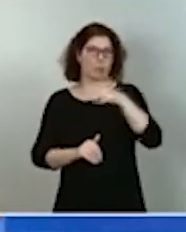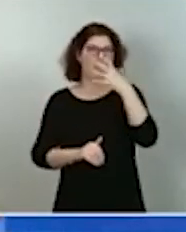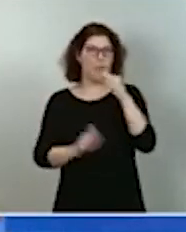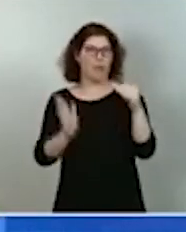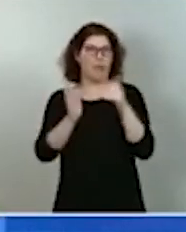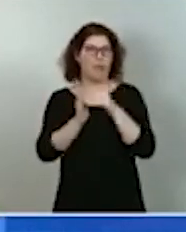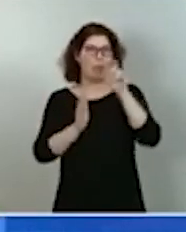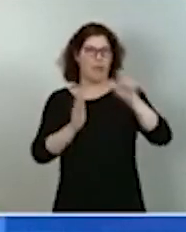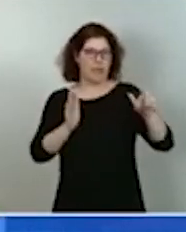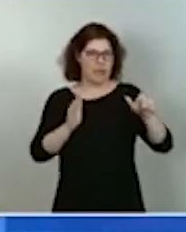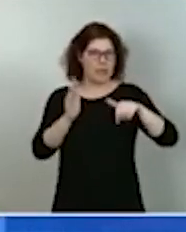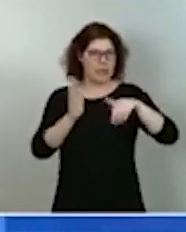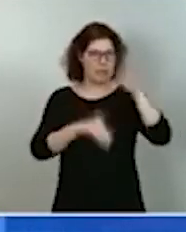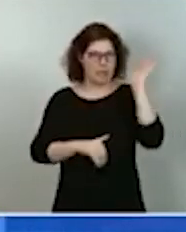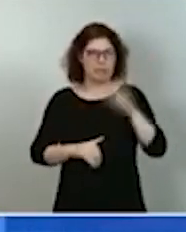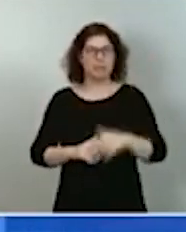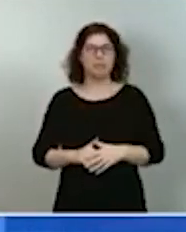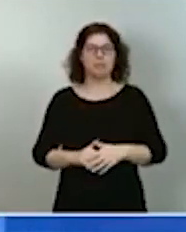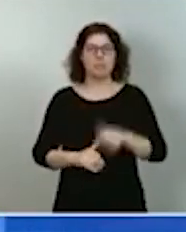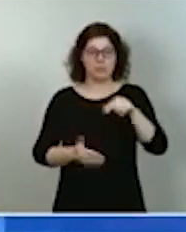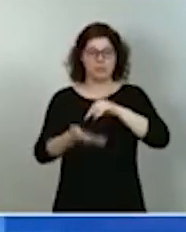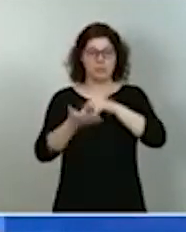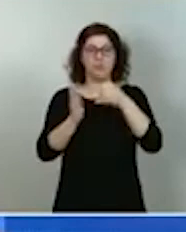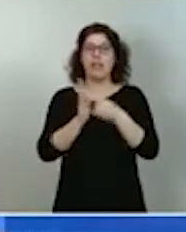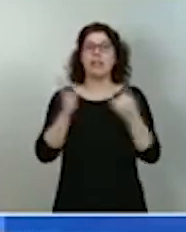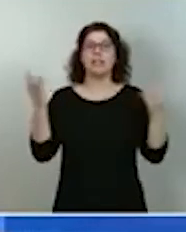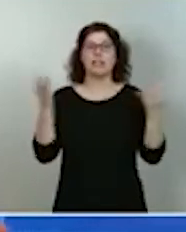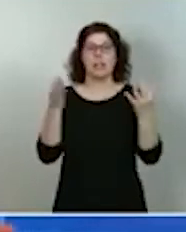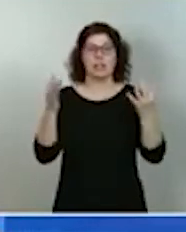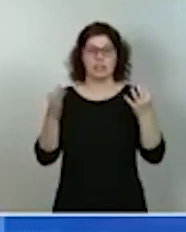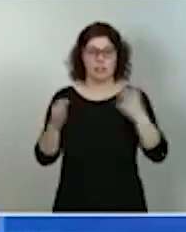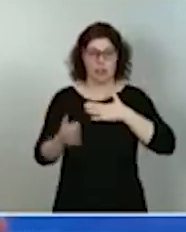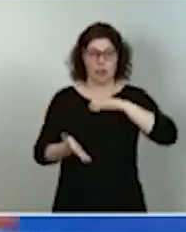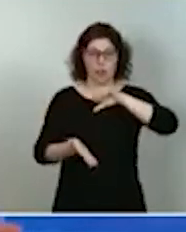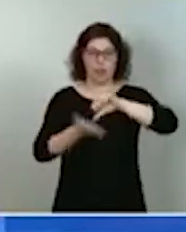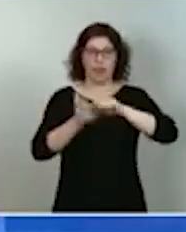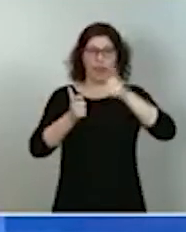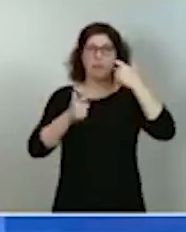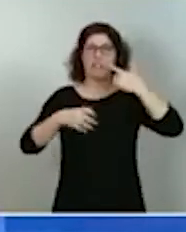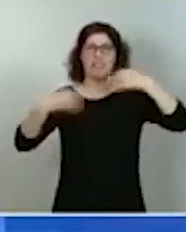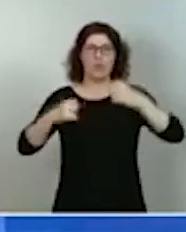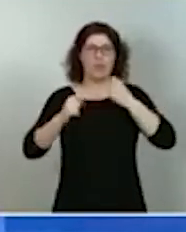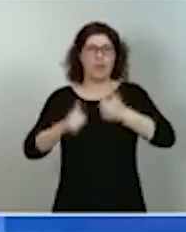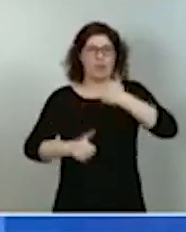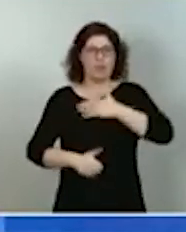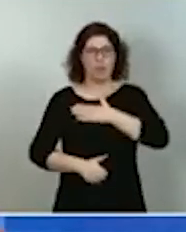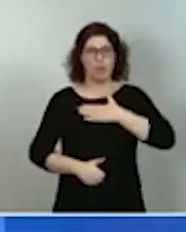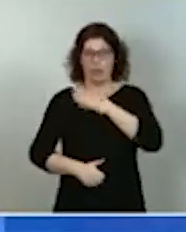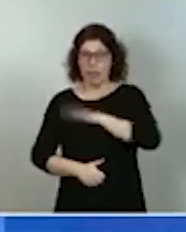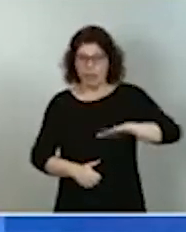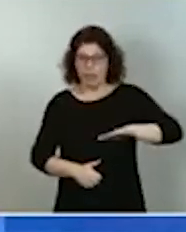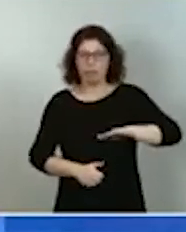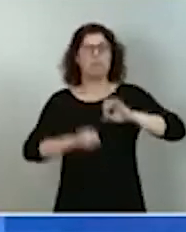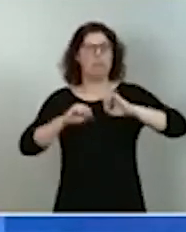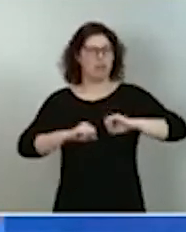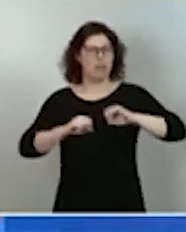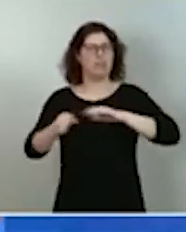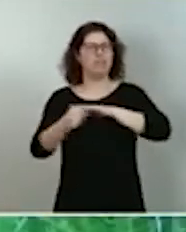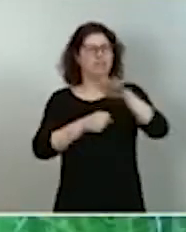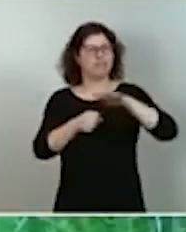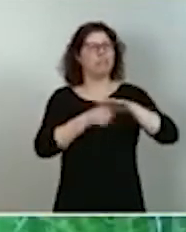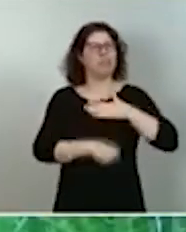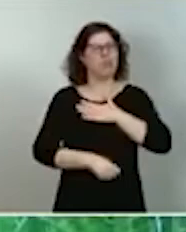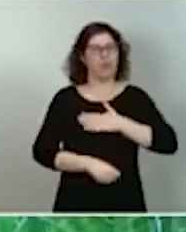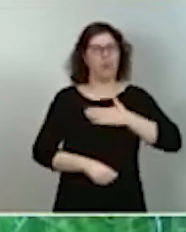Nuestro plan se centra en hacer nuestras ciudades más seguras y cómodas para pequeños y para mayores, al mismo tiempo que garantizamos aire